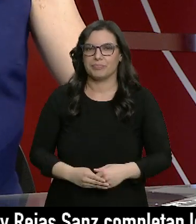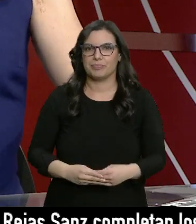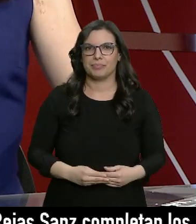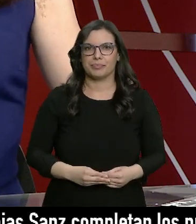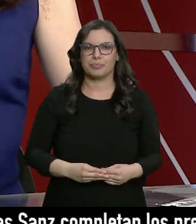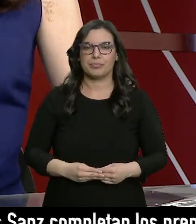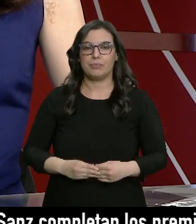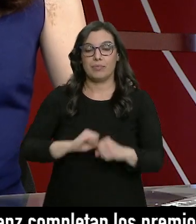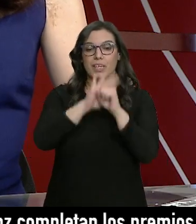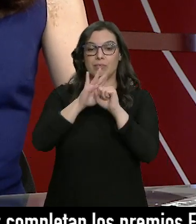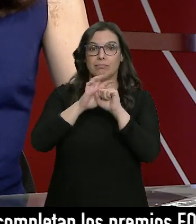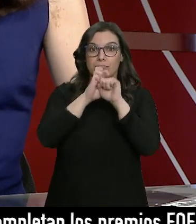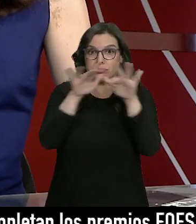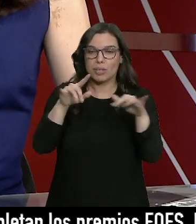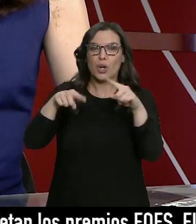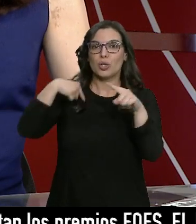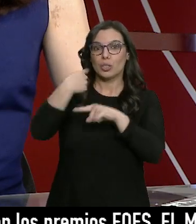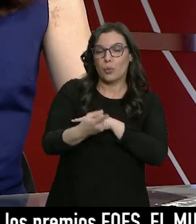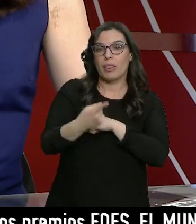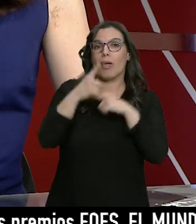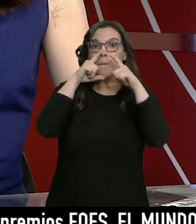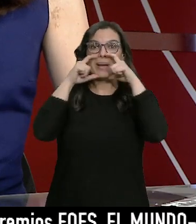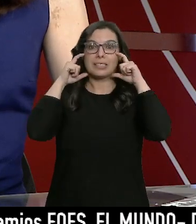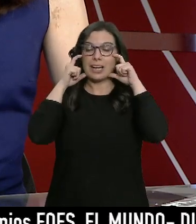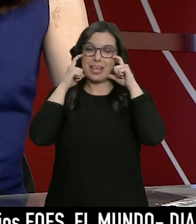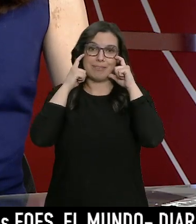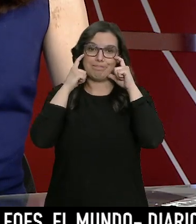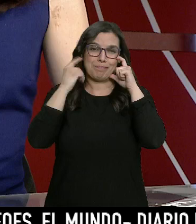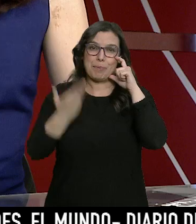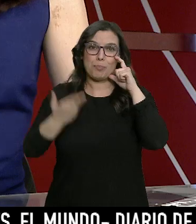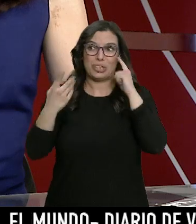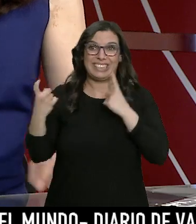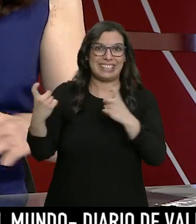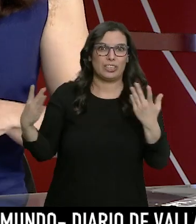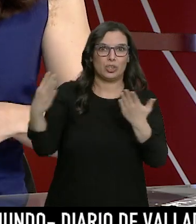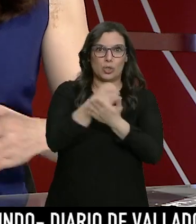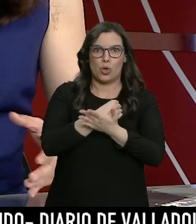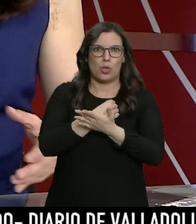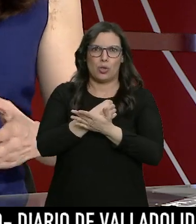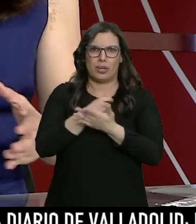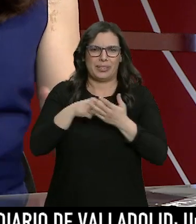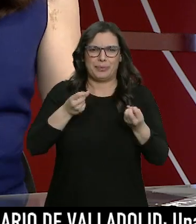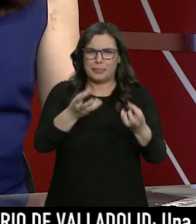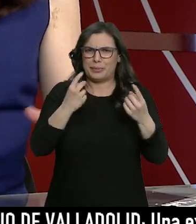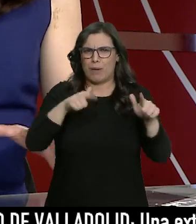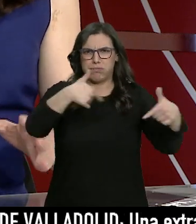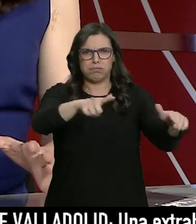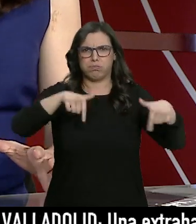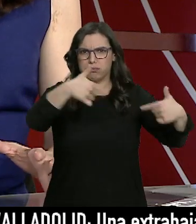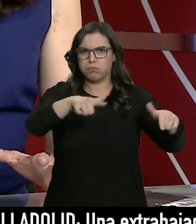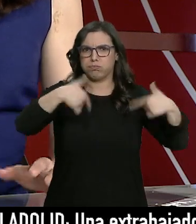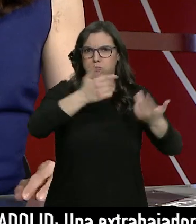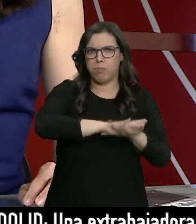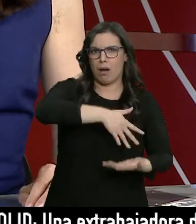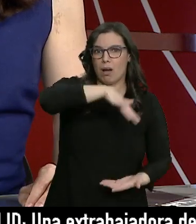La pandemia ha convertido a las mascarillas en un bien de primera necesidad y consumimos mascarillas por miles por millones sin